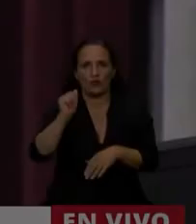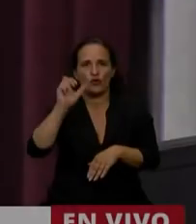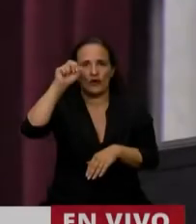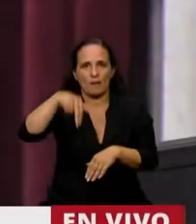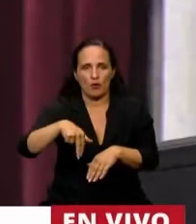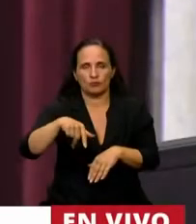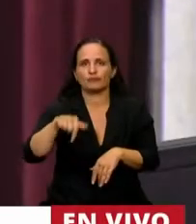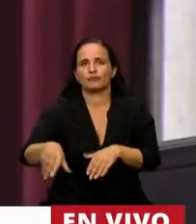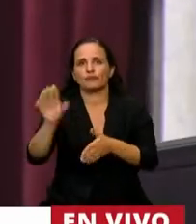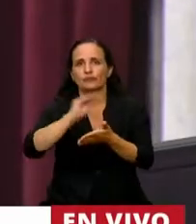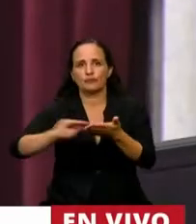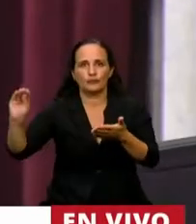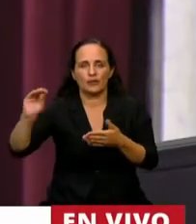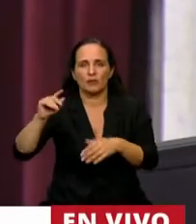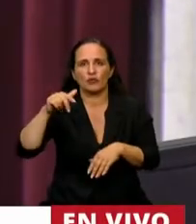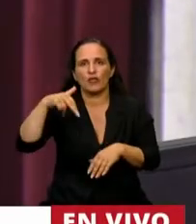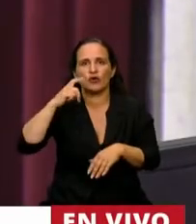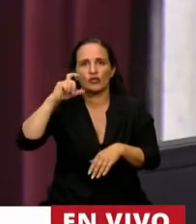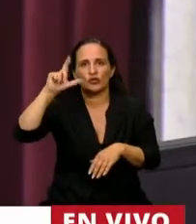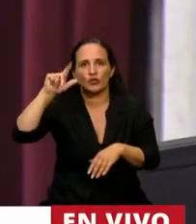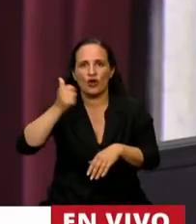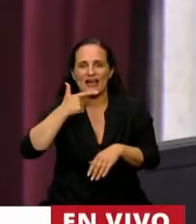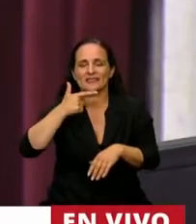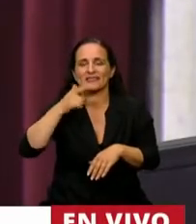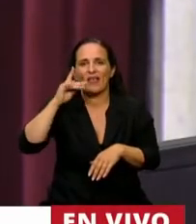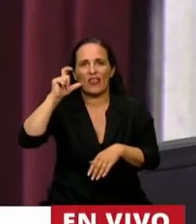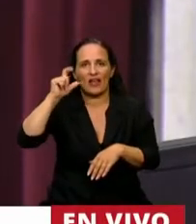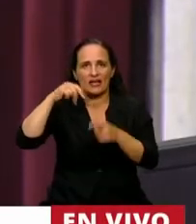Tiene la palabra el diputado Nicolás de Caño.